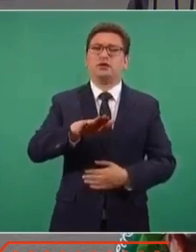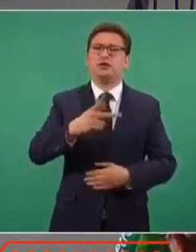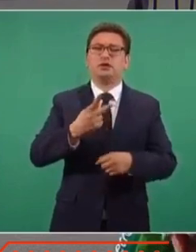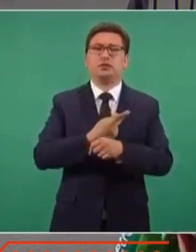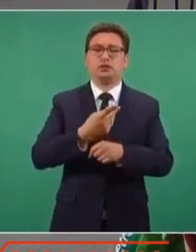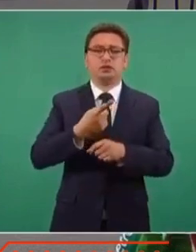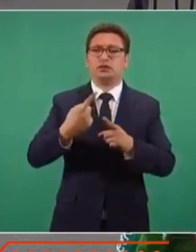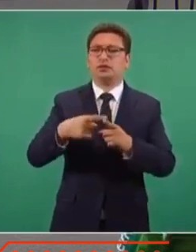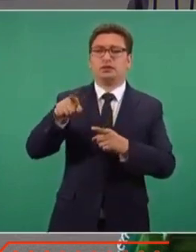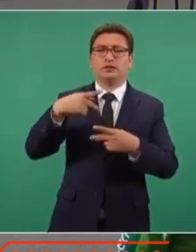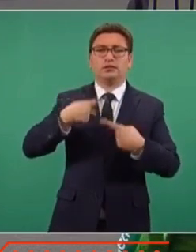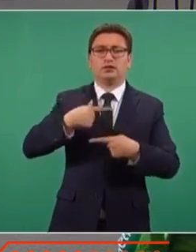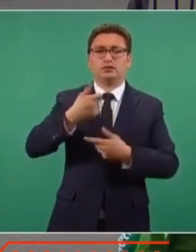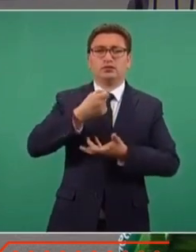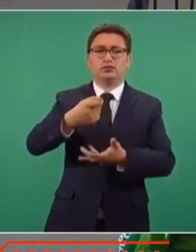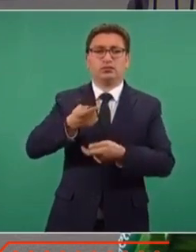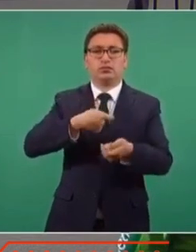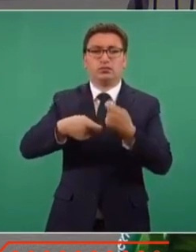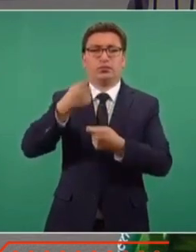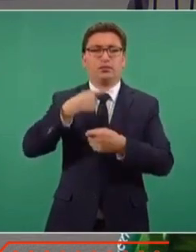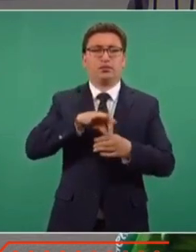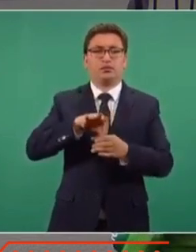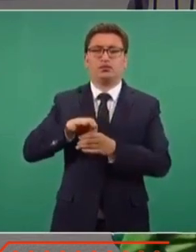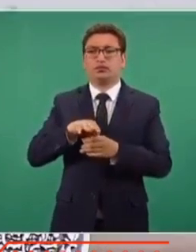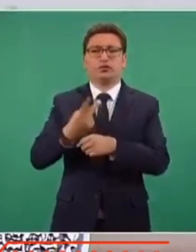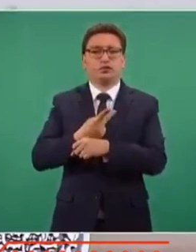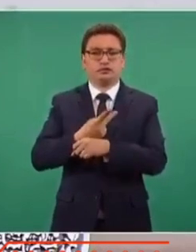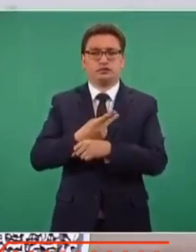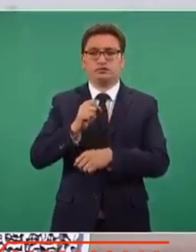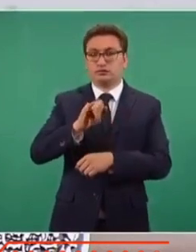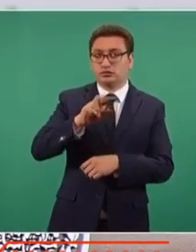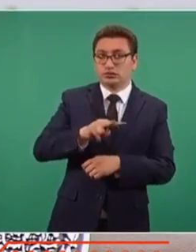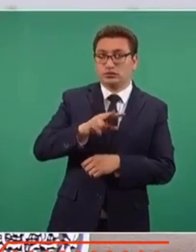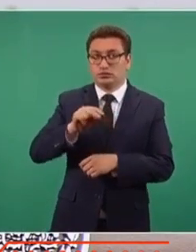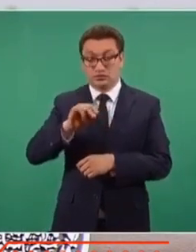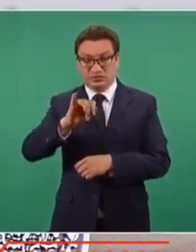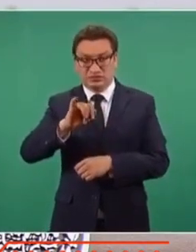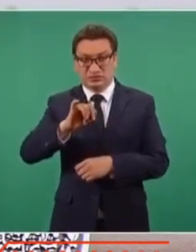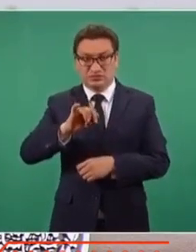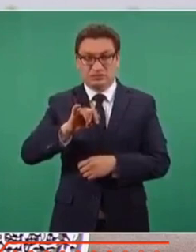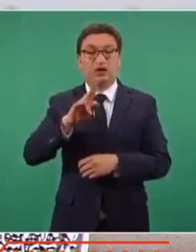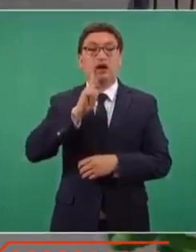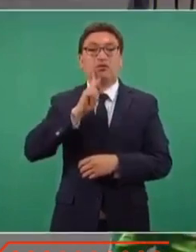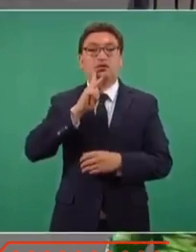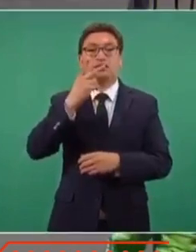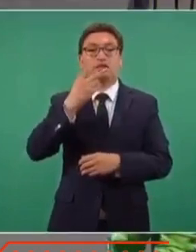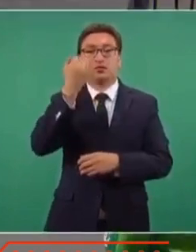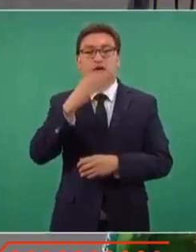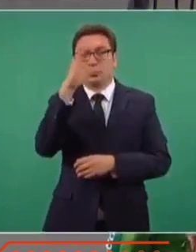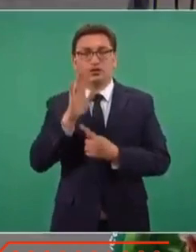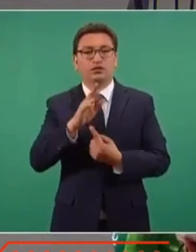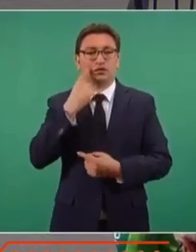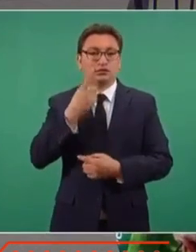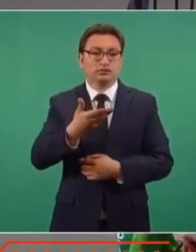el que entregaba dinero a cambio de votos? ¿Que ofrece dinero a cambio de votos? ¿Fue cierto o no? Sí, cierto. A ver, pon la imagen.